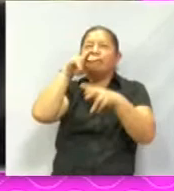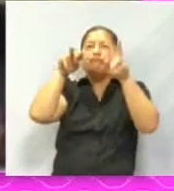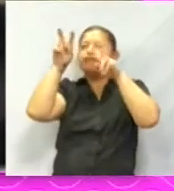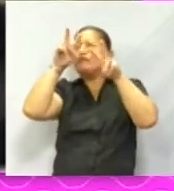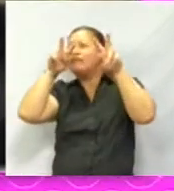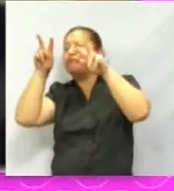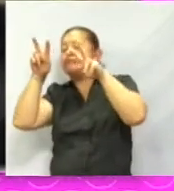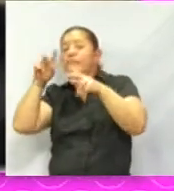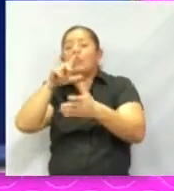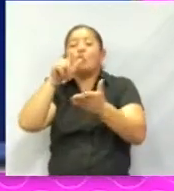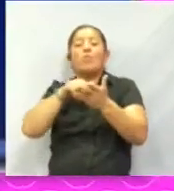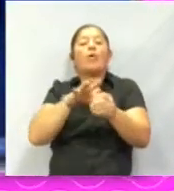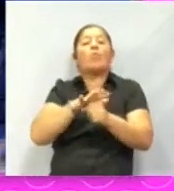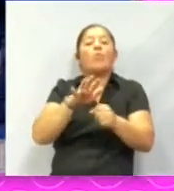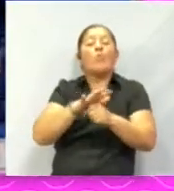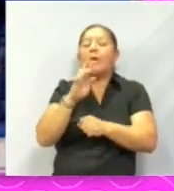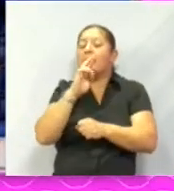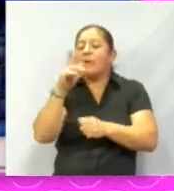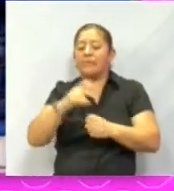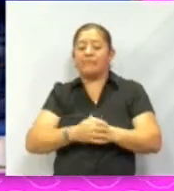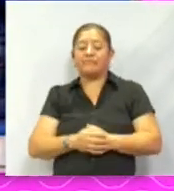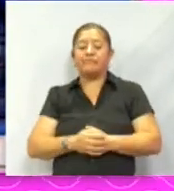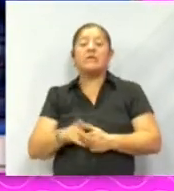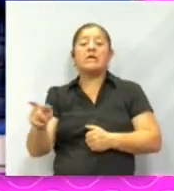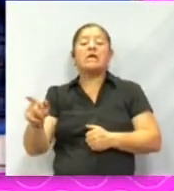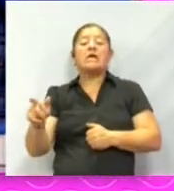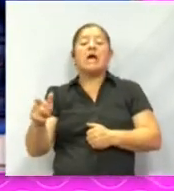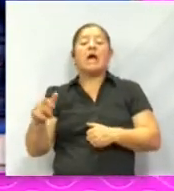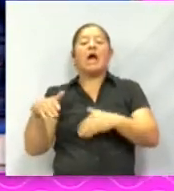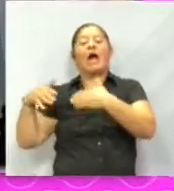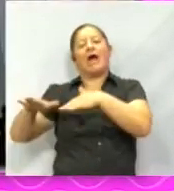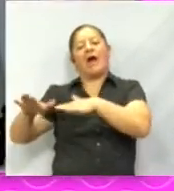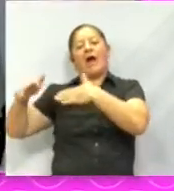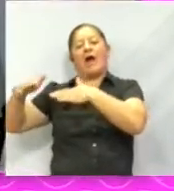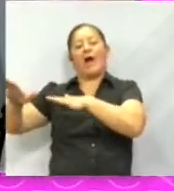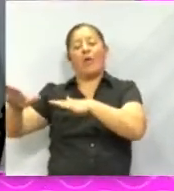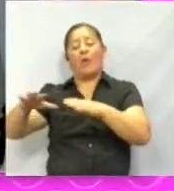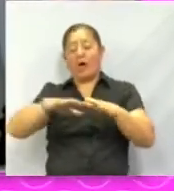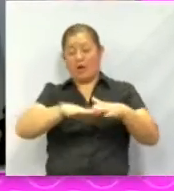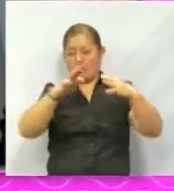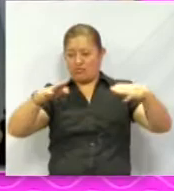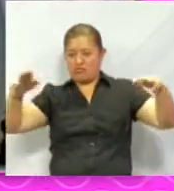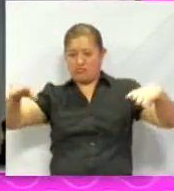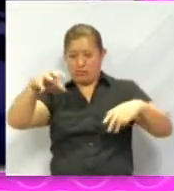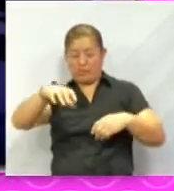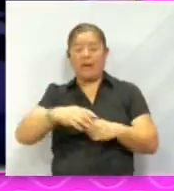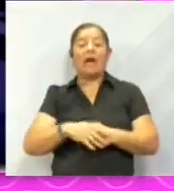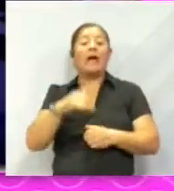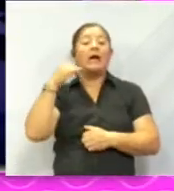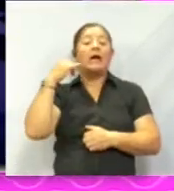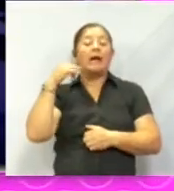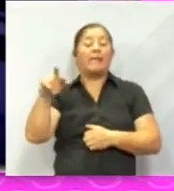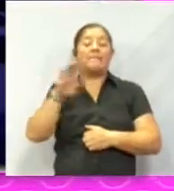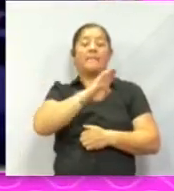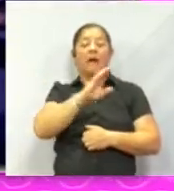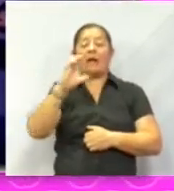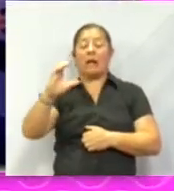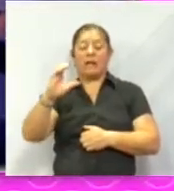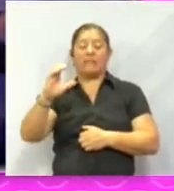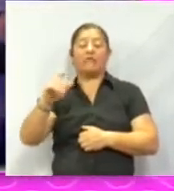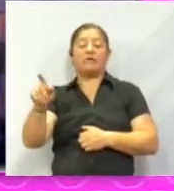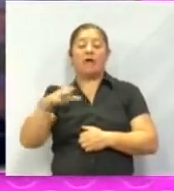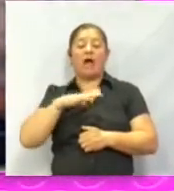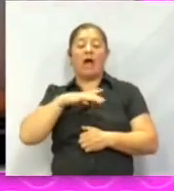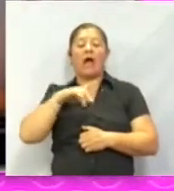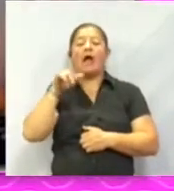Son básicamente el archipiélago de Hawái, en medio del océano, está la península de California, está el archipiélago de las